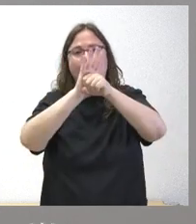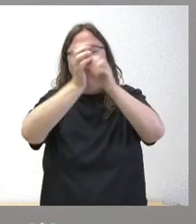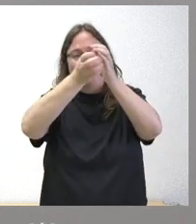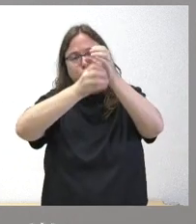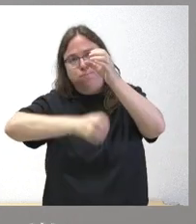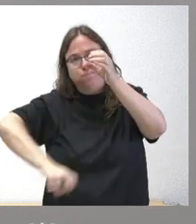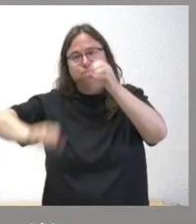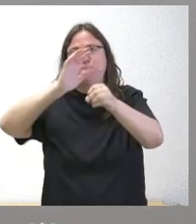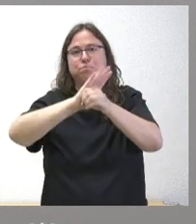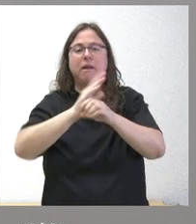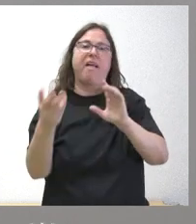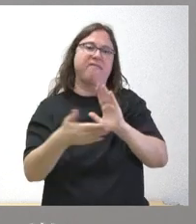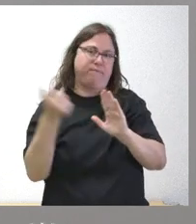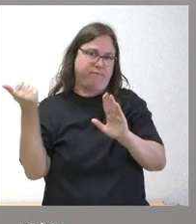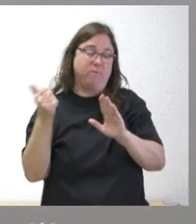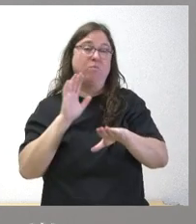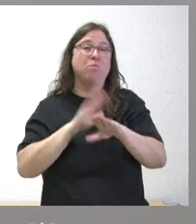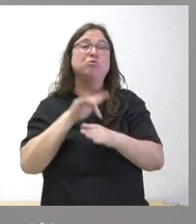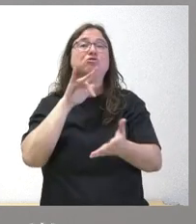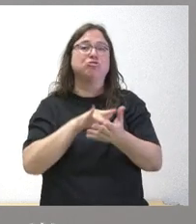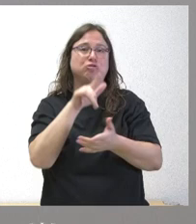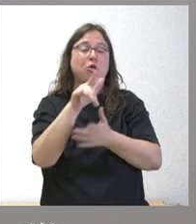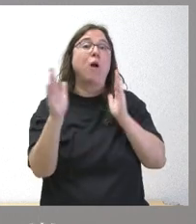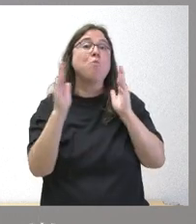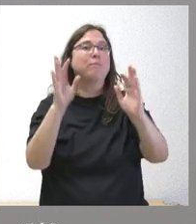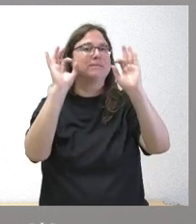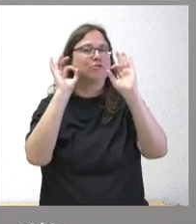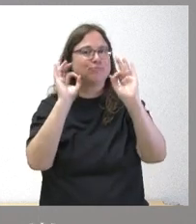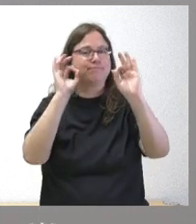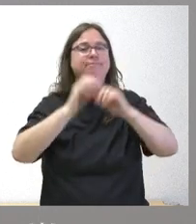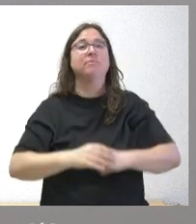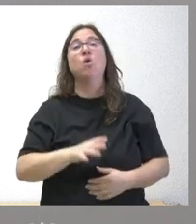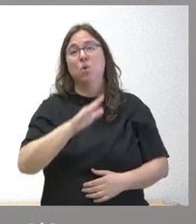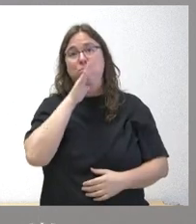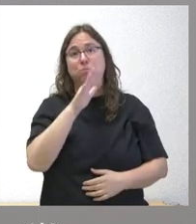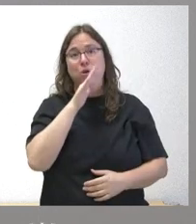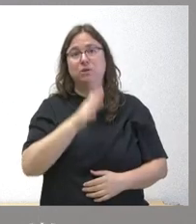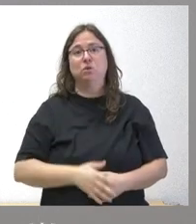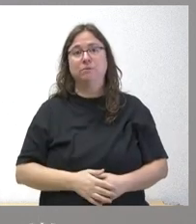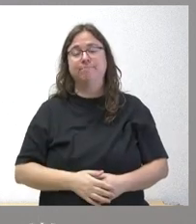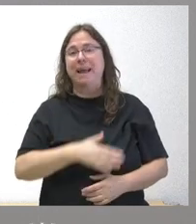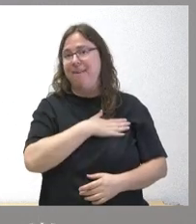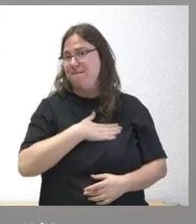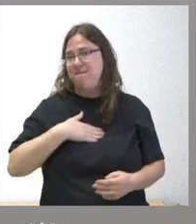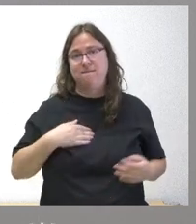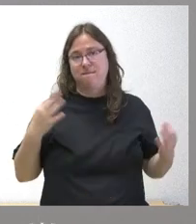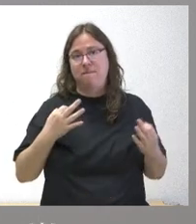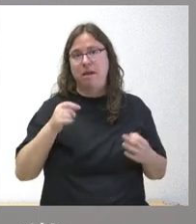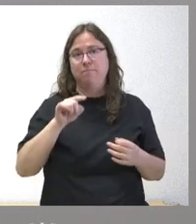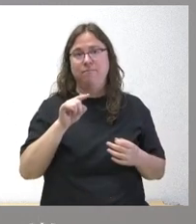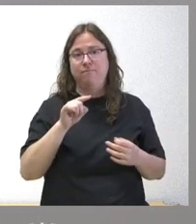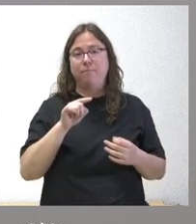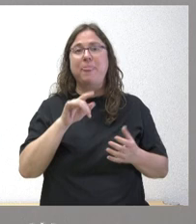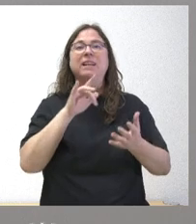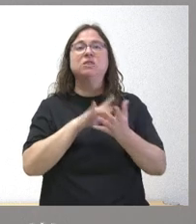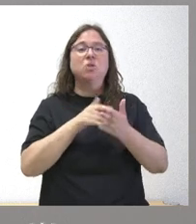canalones que se produjo en ese momento determinado y por tanto nuestra idea es que esto no se pueda